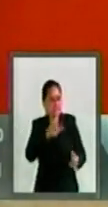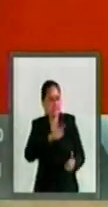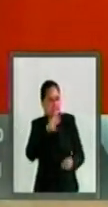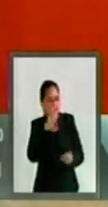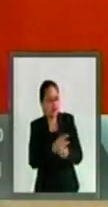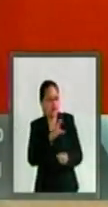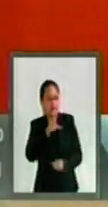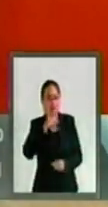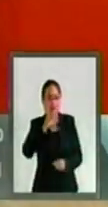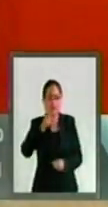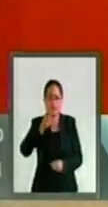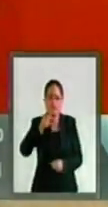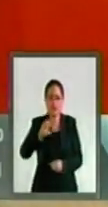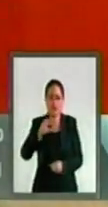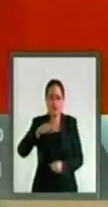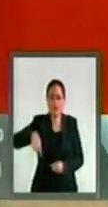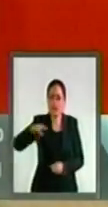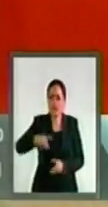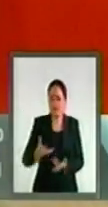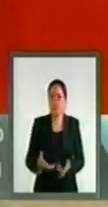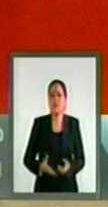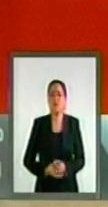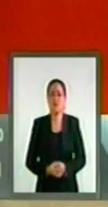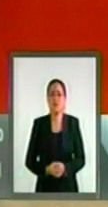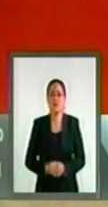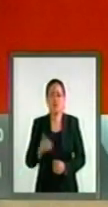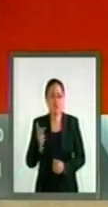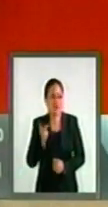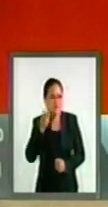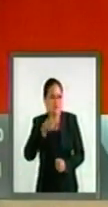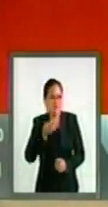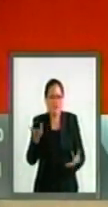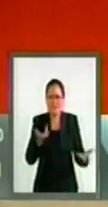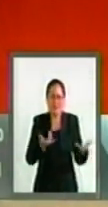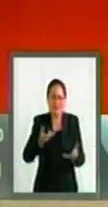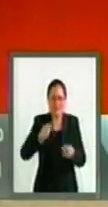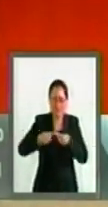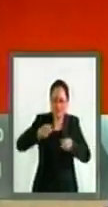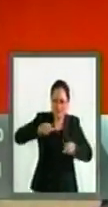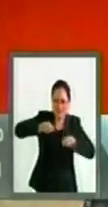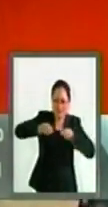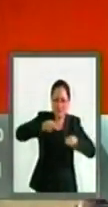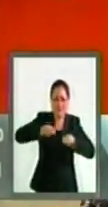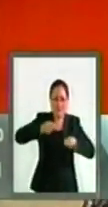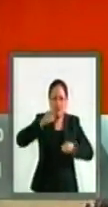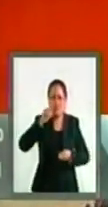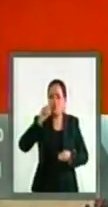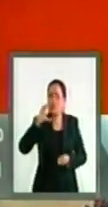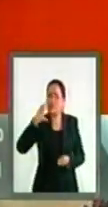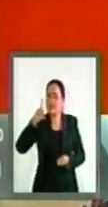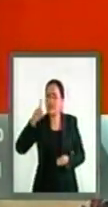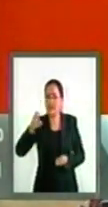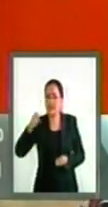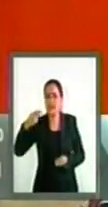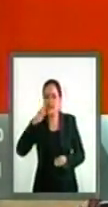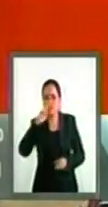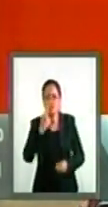el CIDE, el Día de Capacidad, pero es parcial y es controlado por la OCDE.